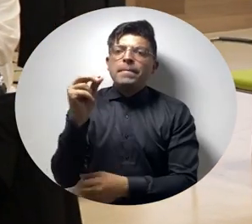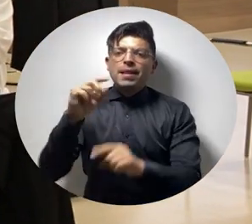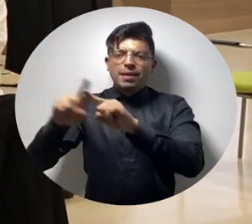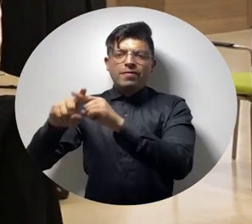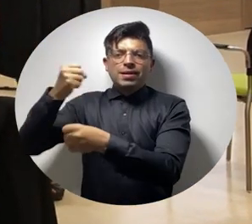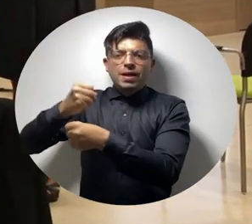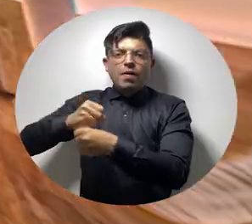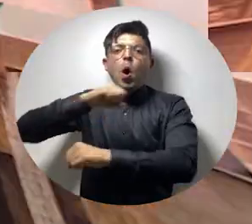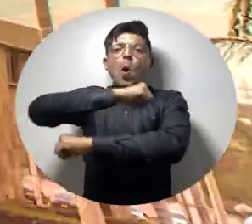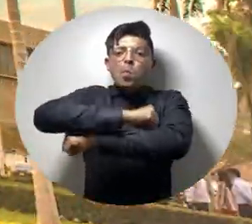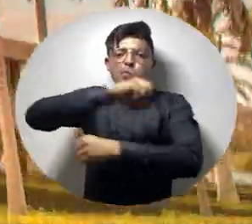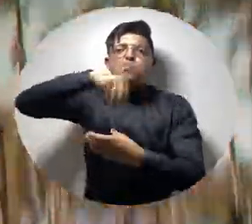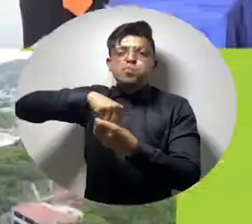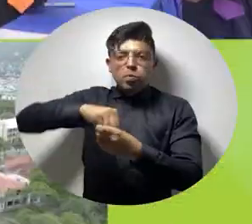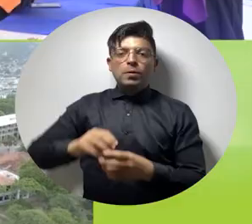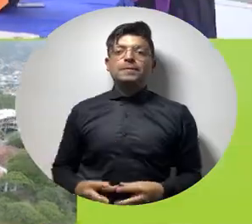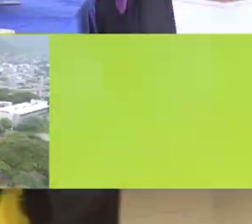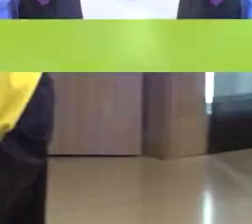cargos diplomáticos.